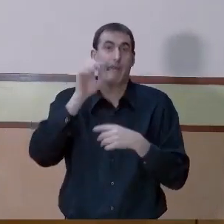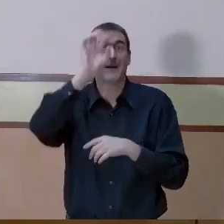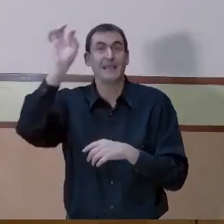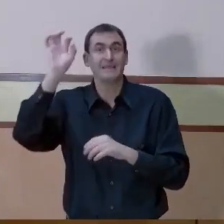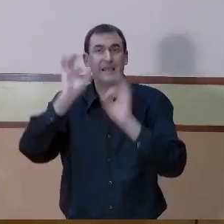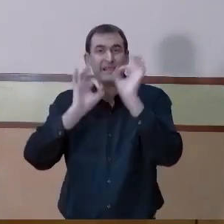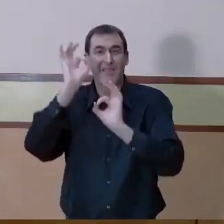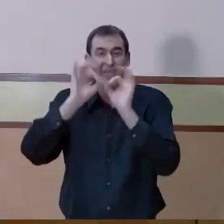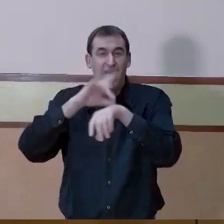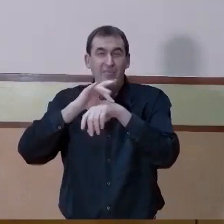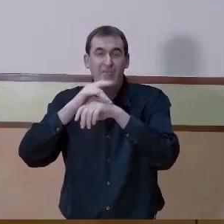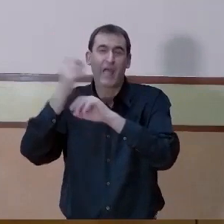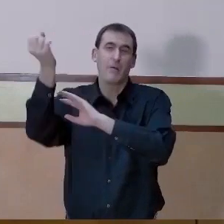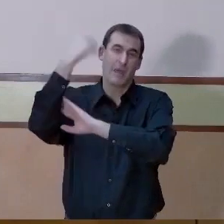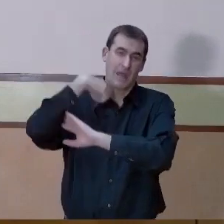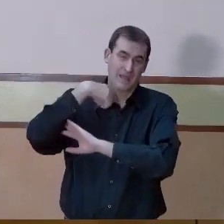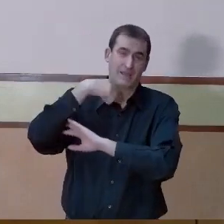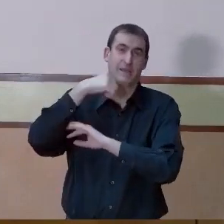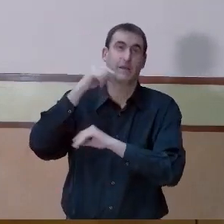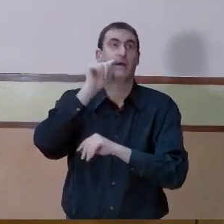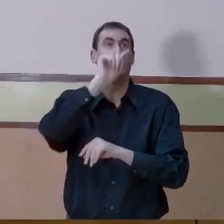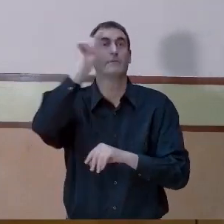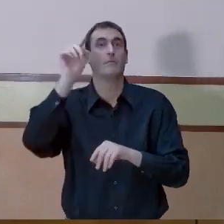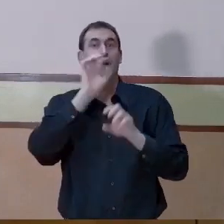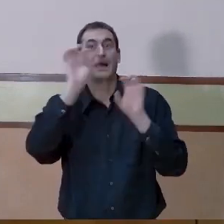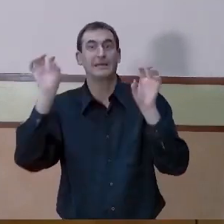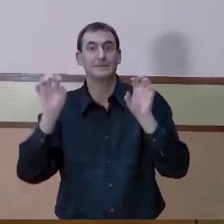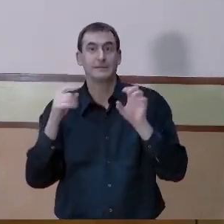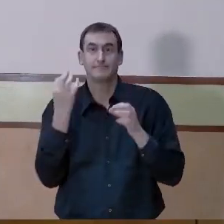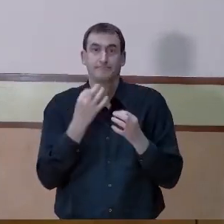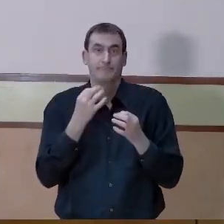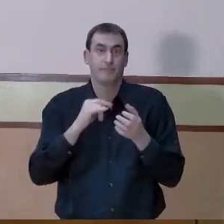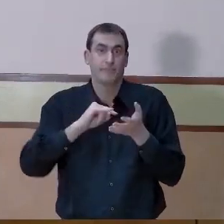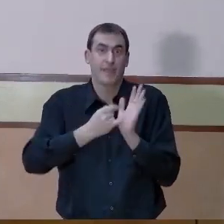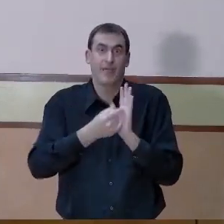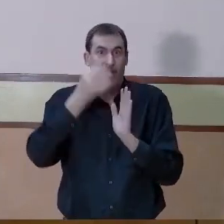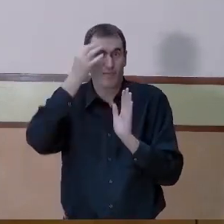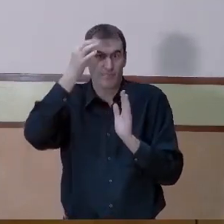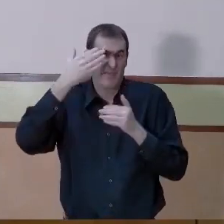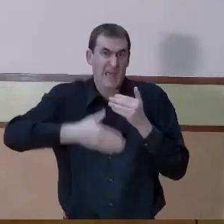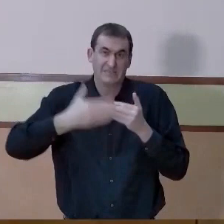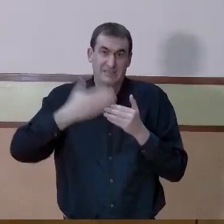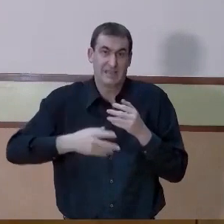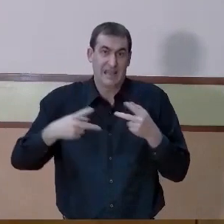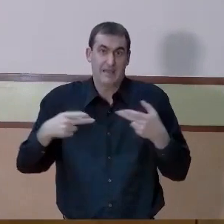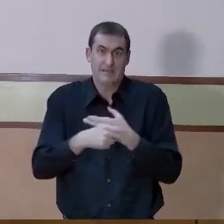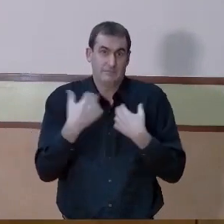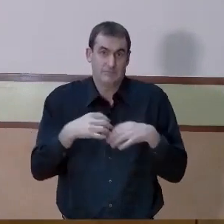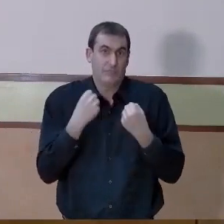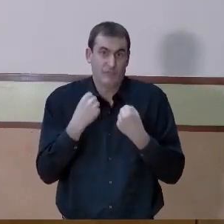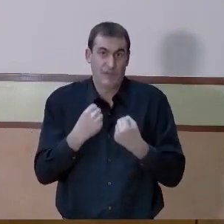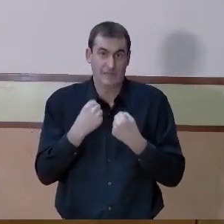o países que están teniendo que tomar medidas drásticas, restrictivas, fuertes, porque